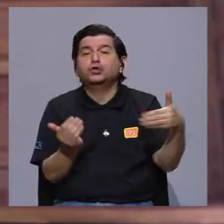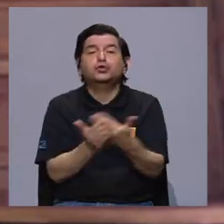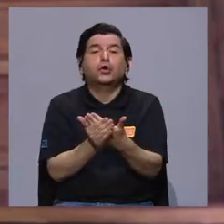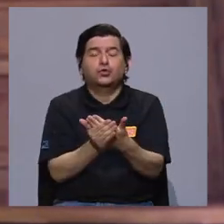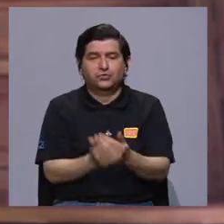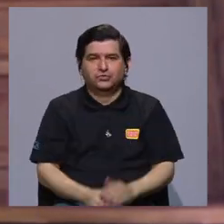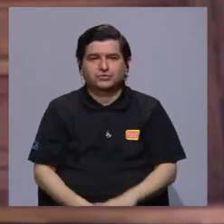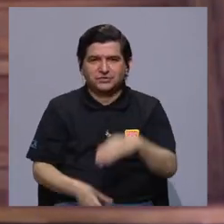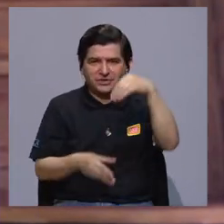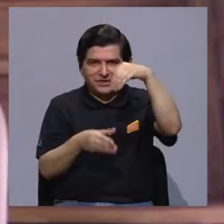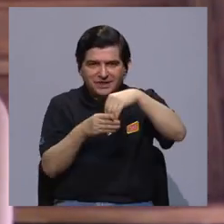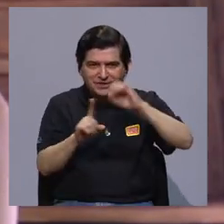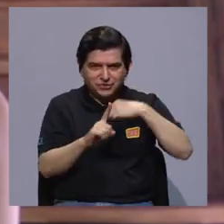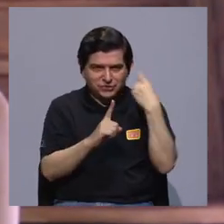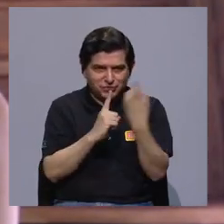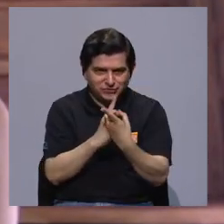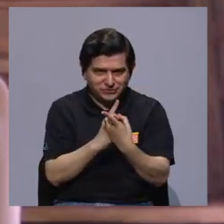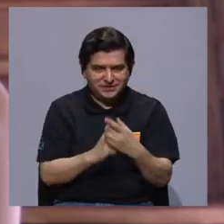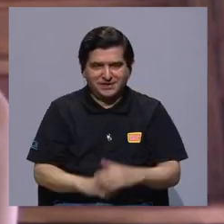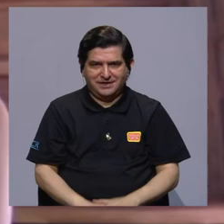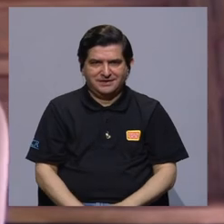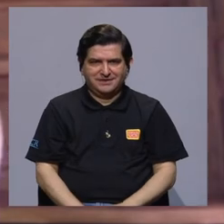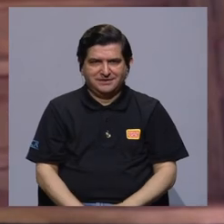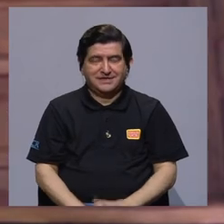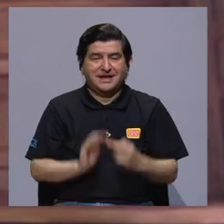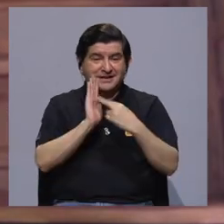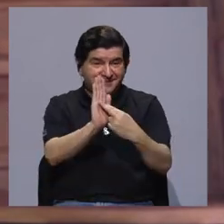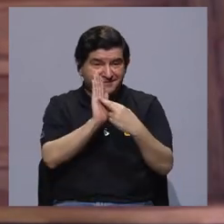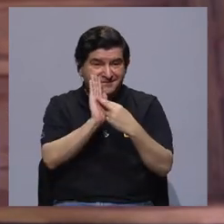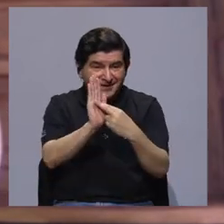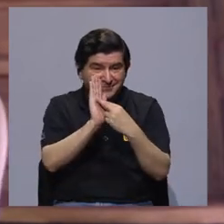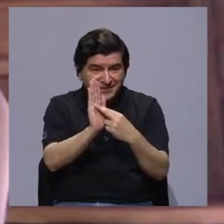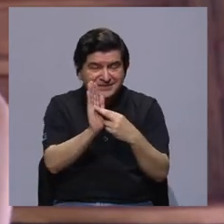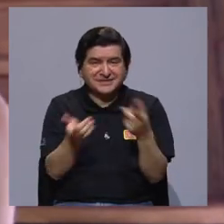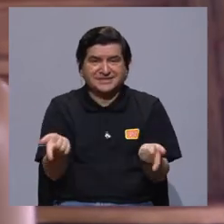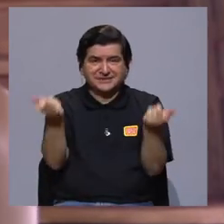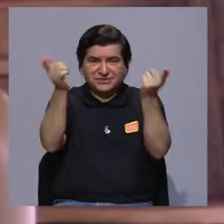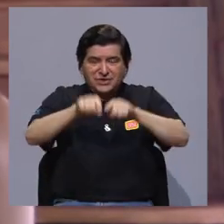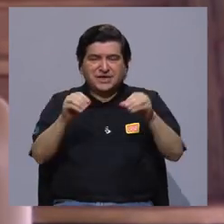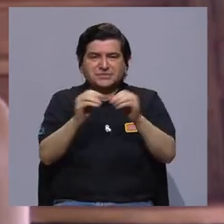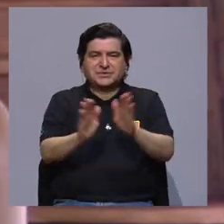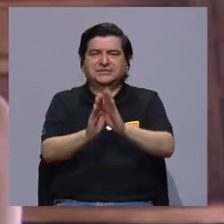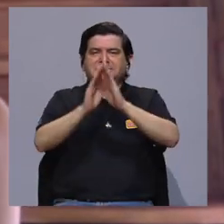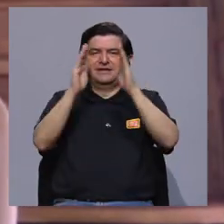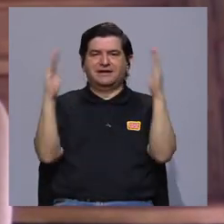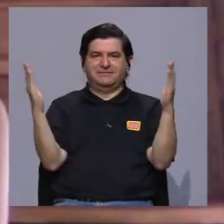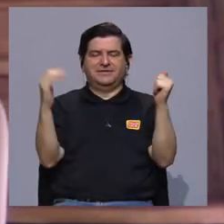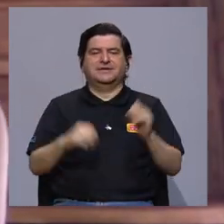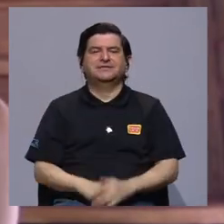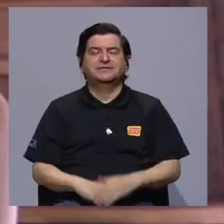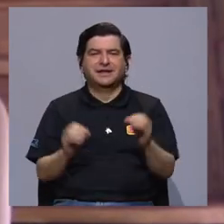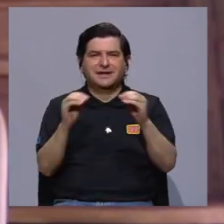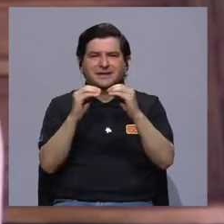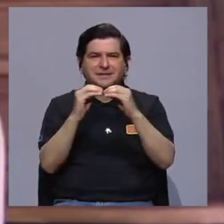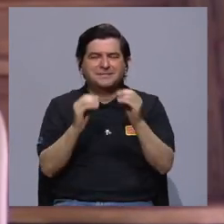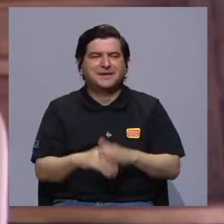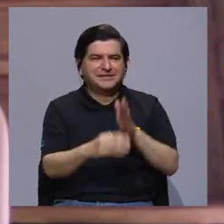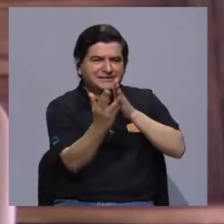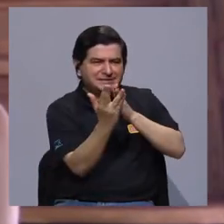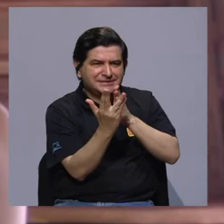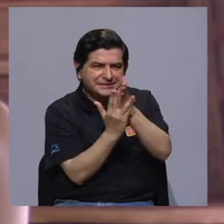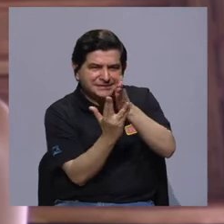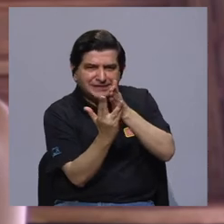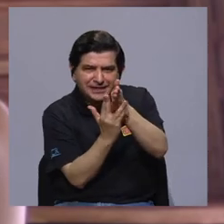todos y todas en la sociedad y que las representaciones sean más abiertas, ¿verdad? Más